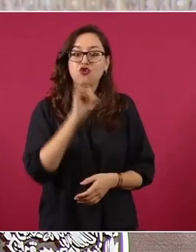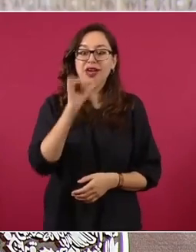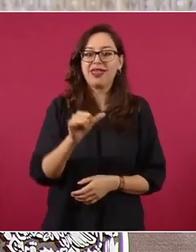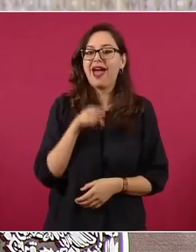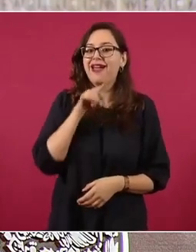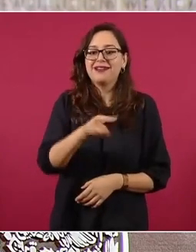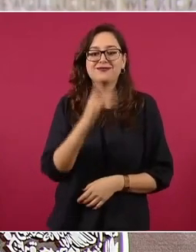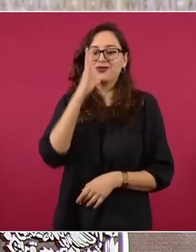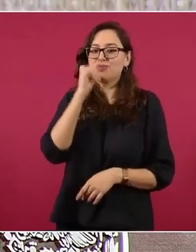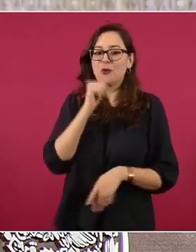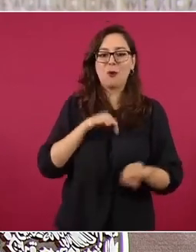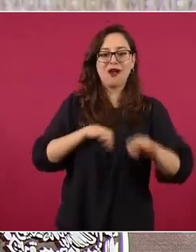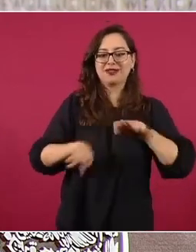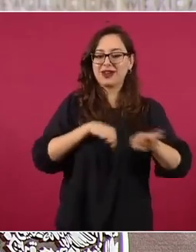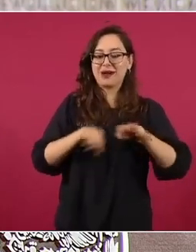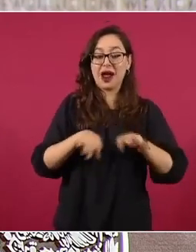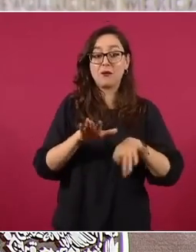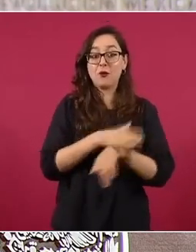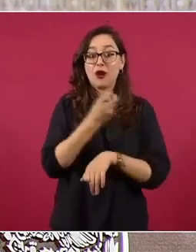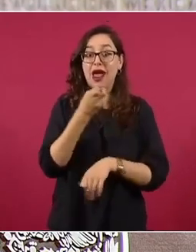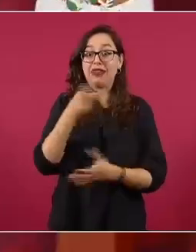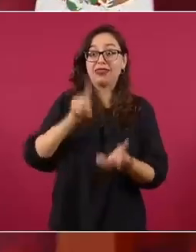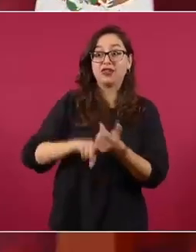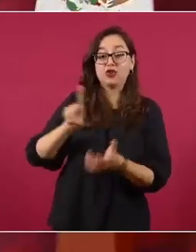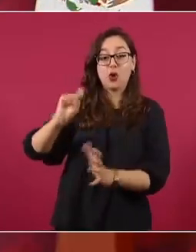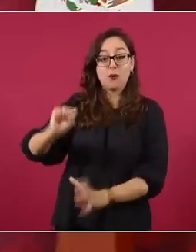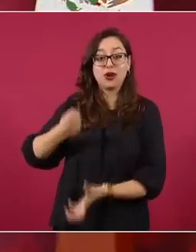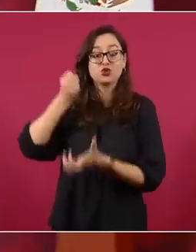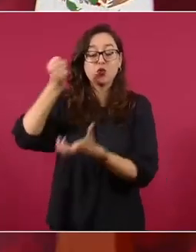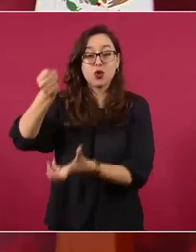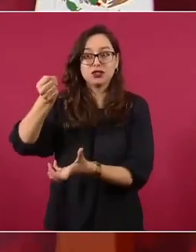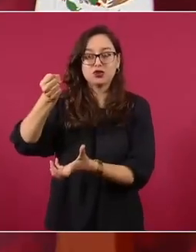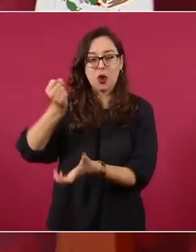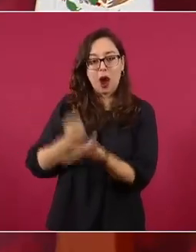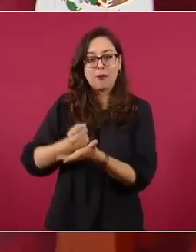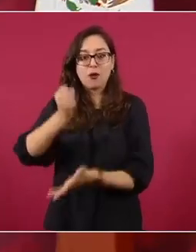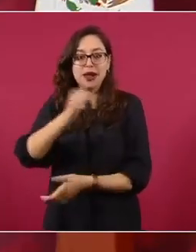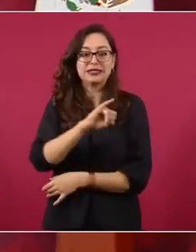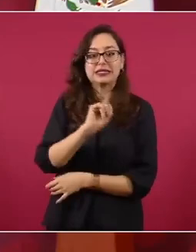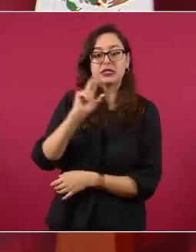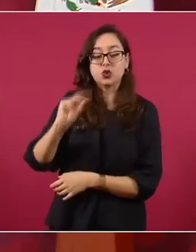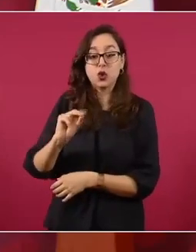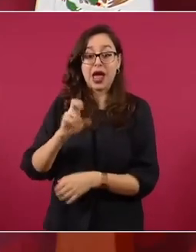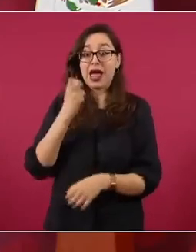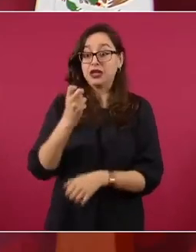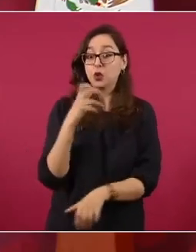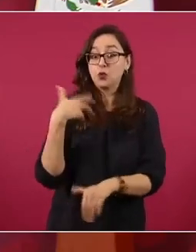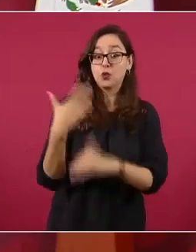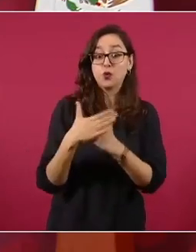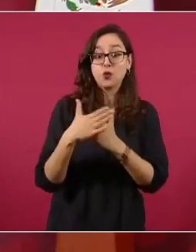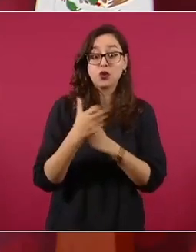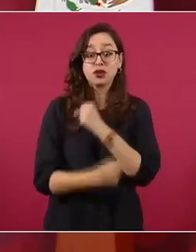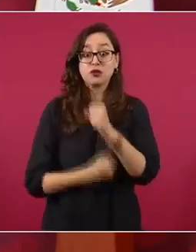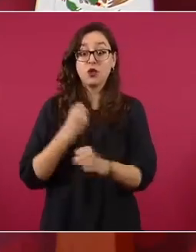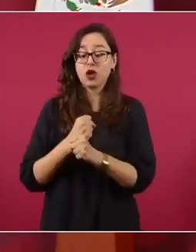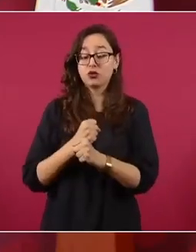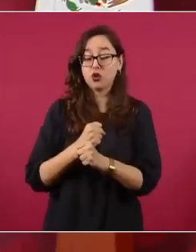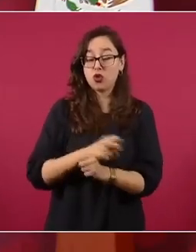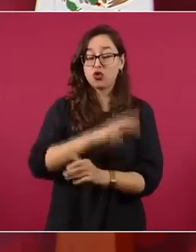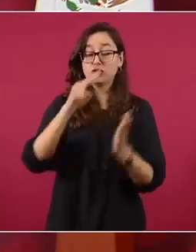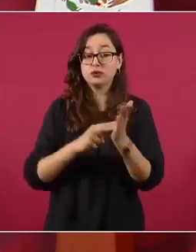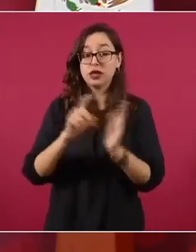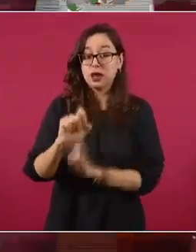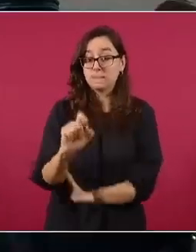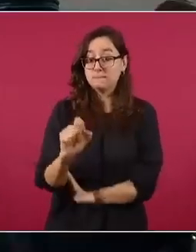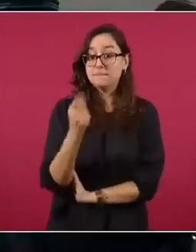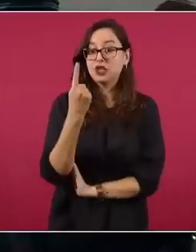que es la asignación del presupuesto. Entonces, en esas elecciones del 21, que son todas elecciones locales, no